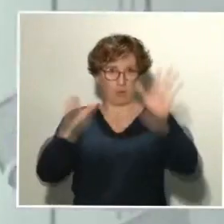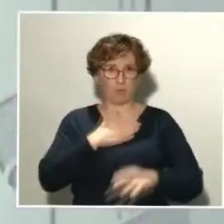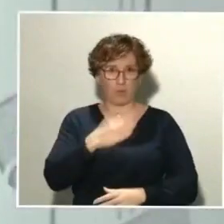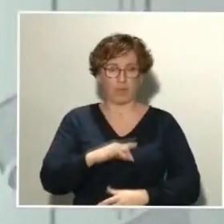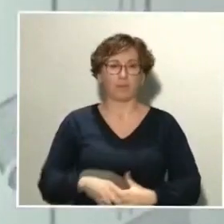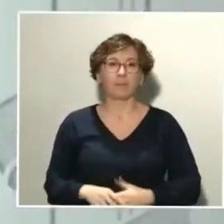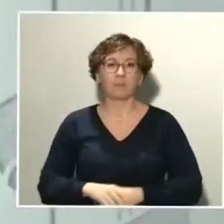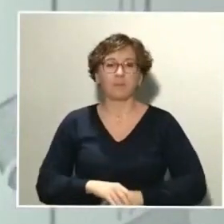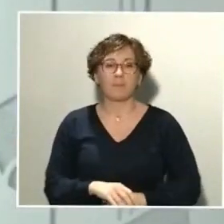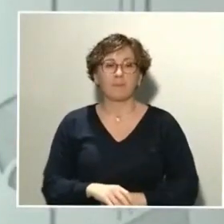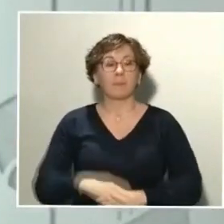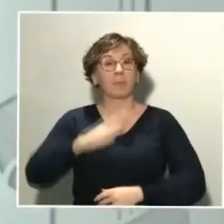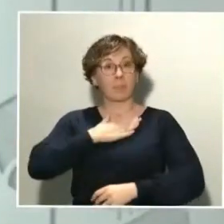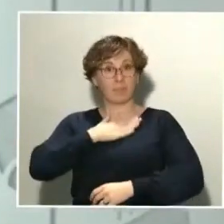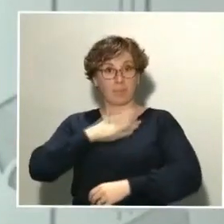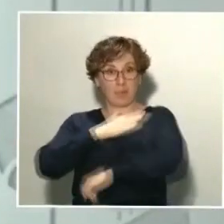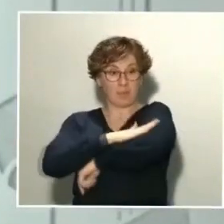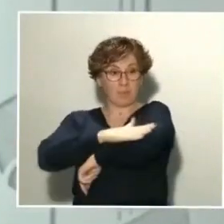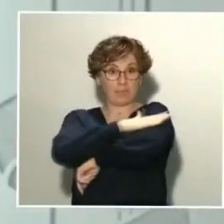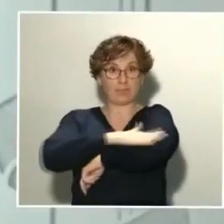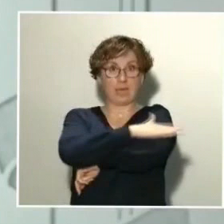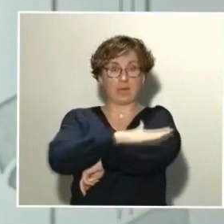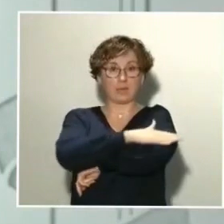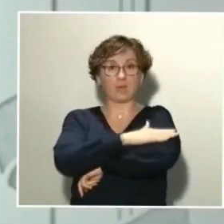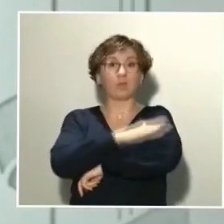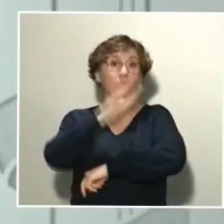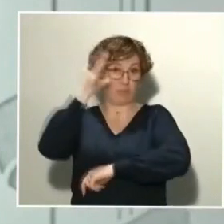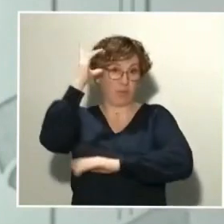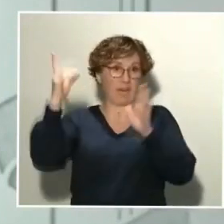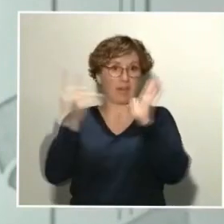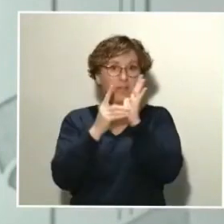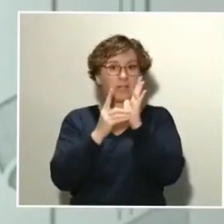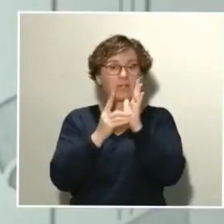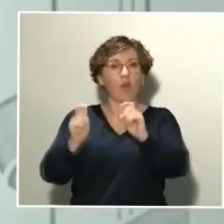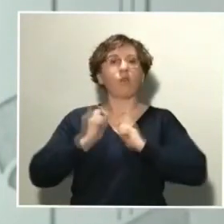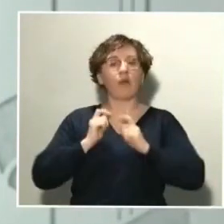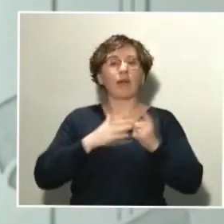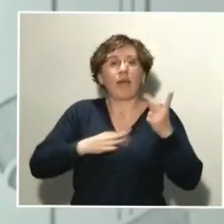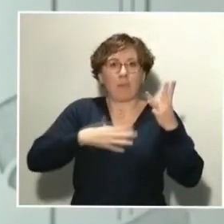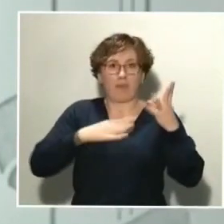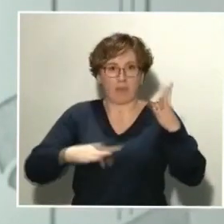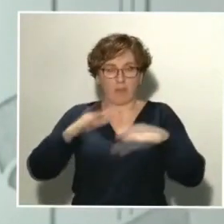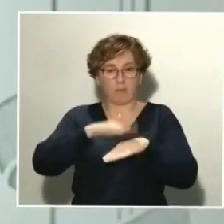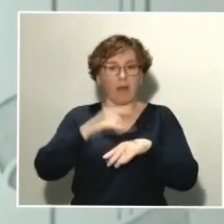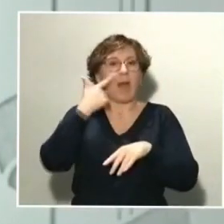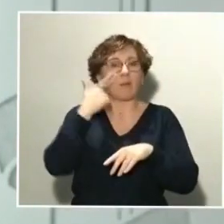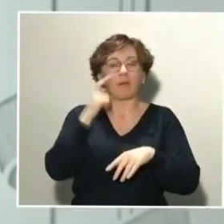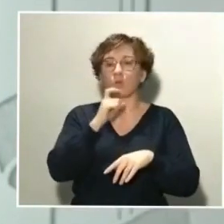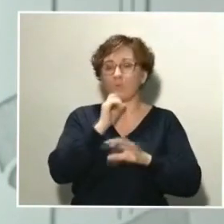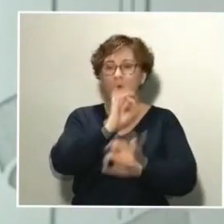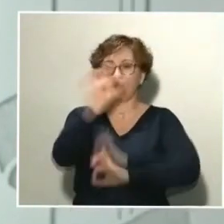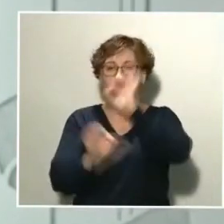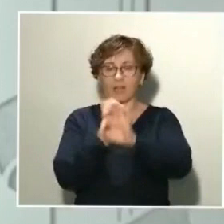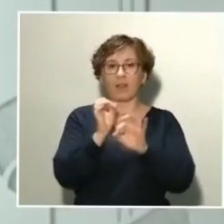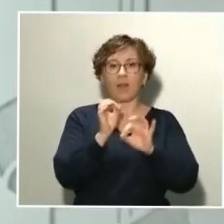Ministerio tiene, por el Real Decreto, una serie de capacidades para tratar de ordenar las compras y la